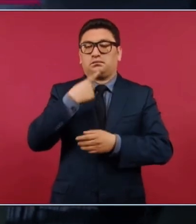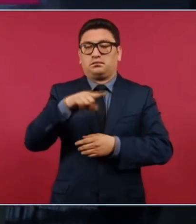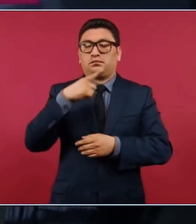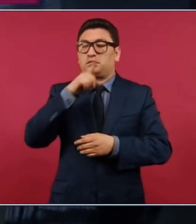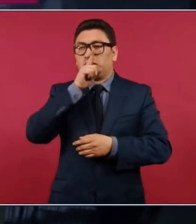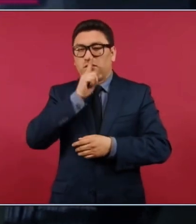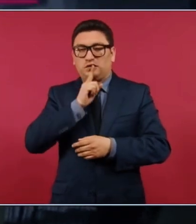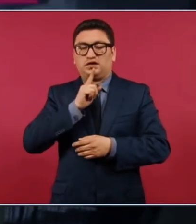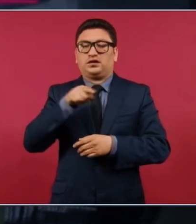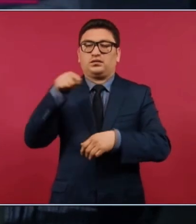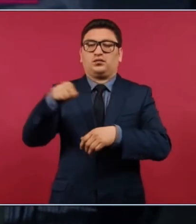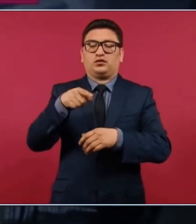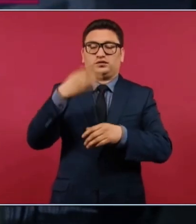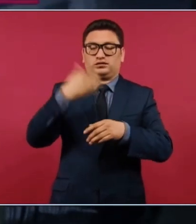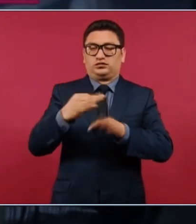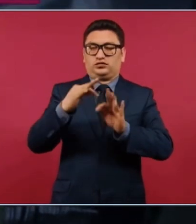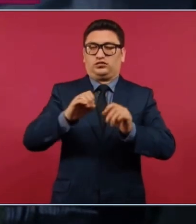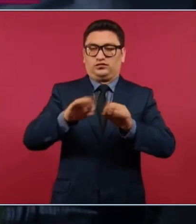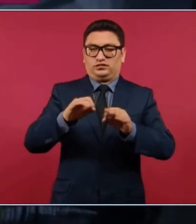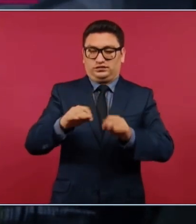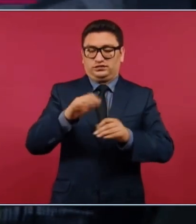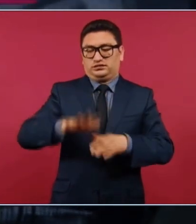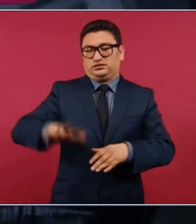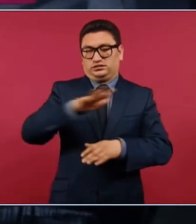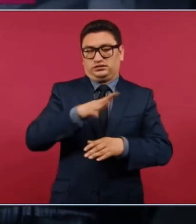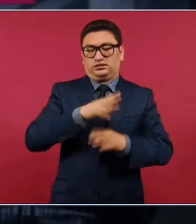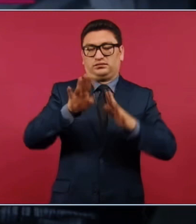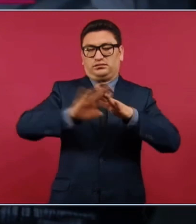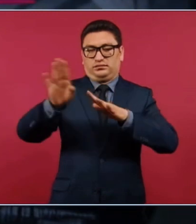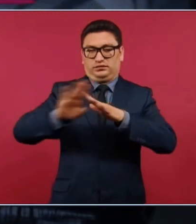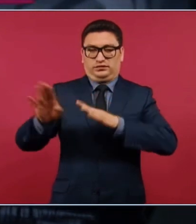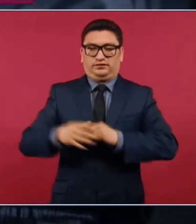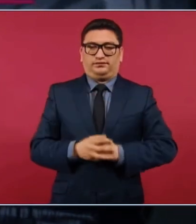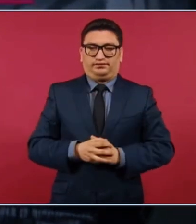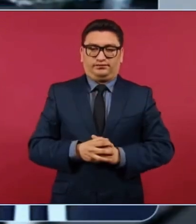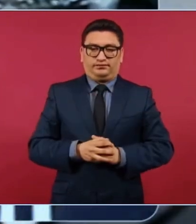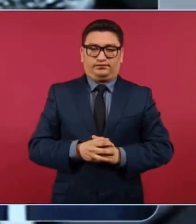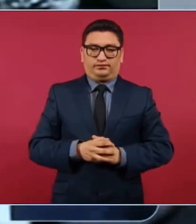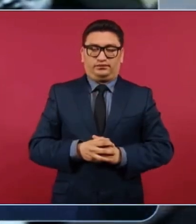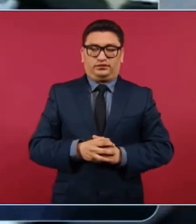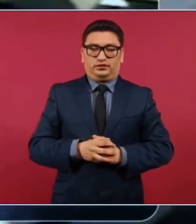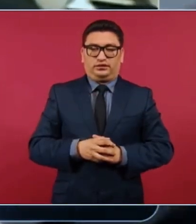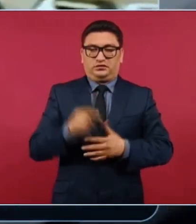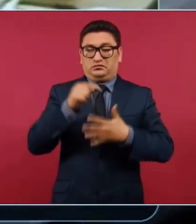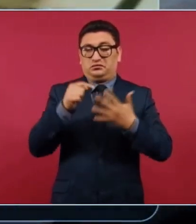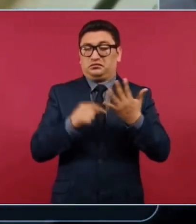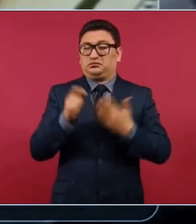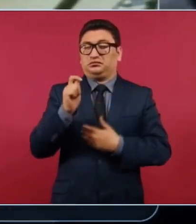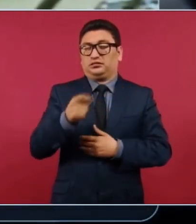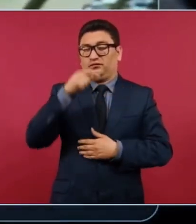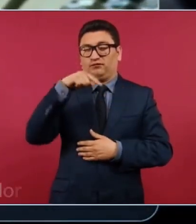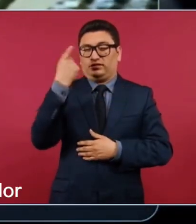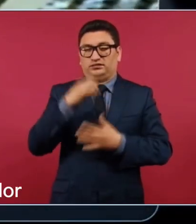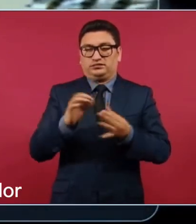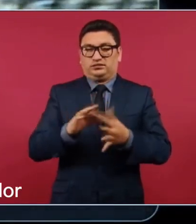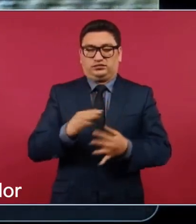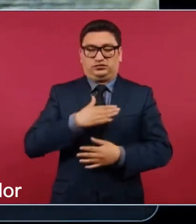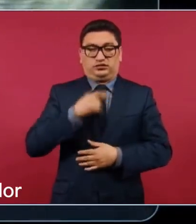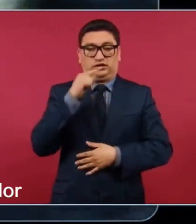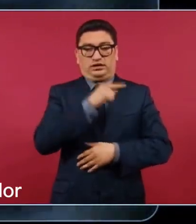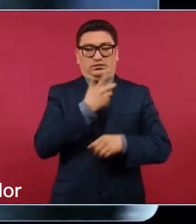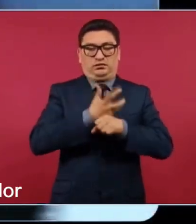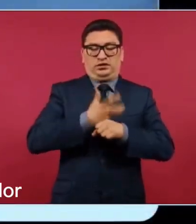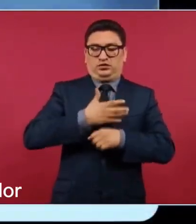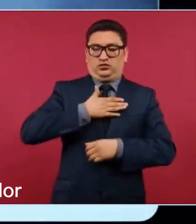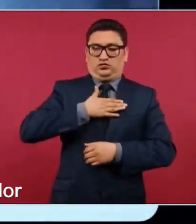sus declaraciones ante la Oficina de Servicios de Ciudadanía e Inmigración. Esto se explica más sencillo. La justicia de Estados